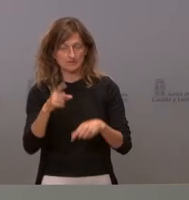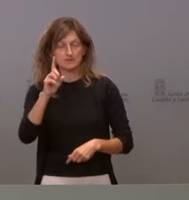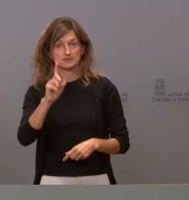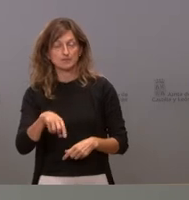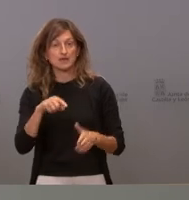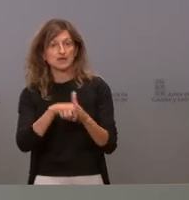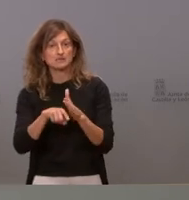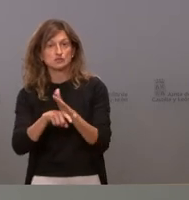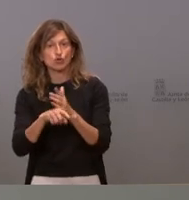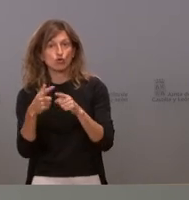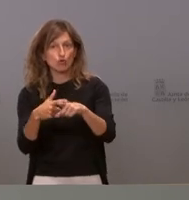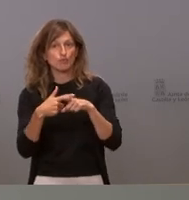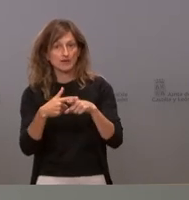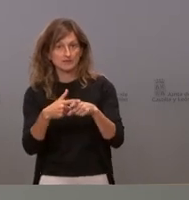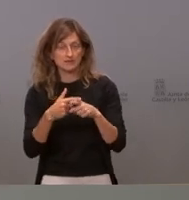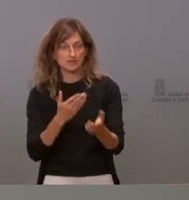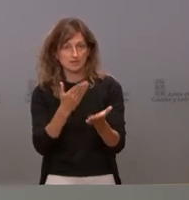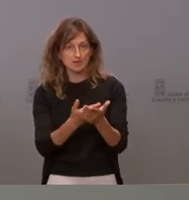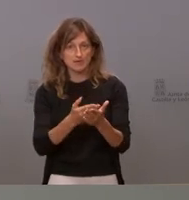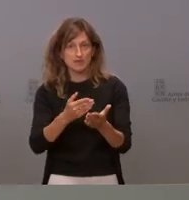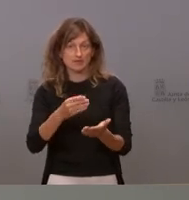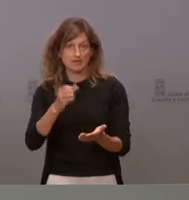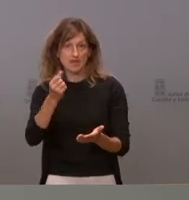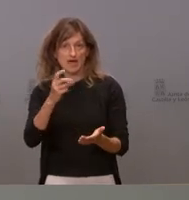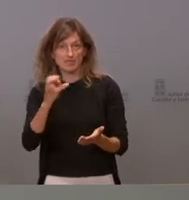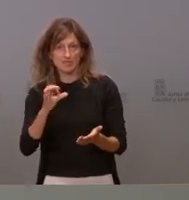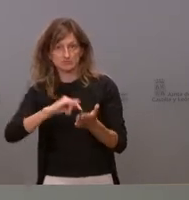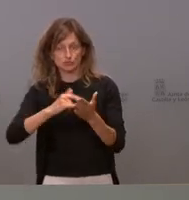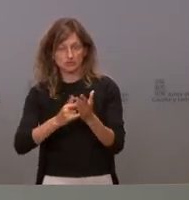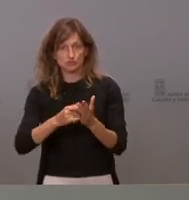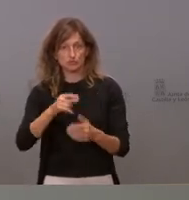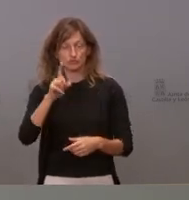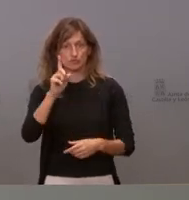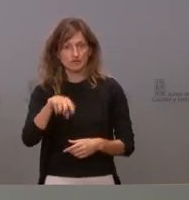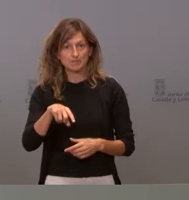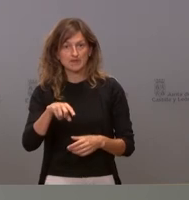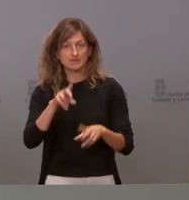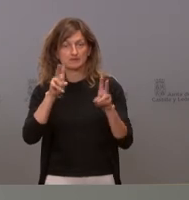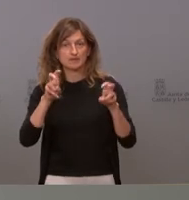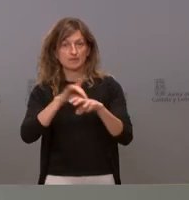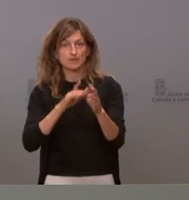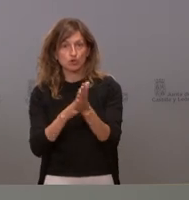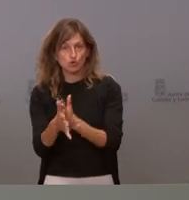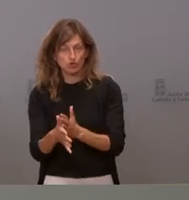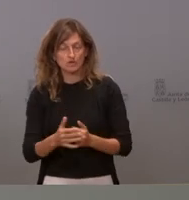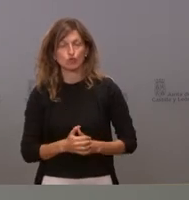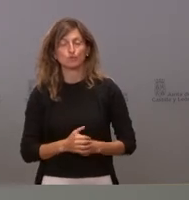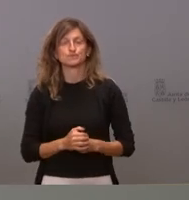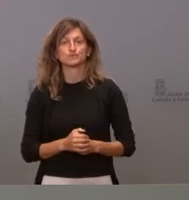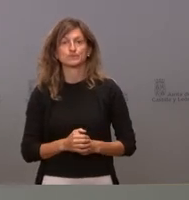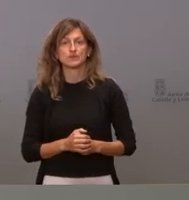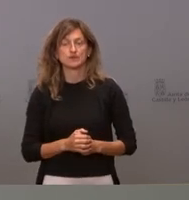compartida de la demanda y el proyecto ADAS la segunda fase el abordaje del dolor crónico que también precisa